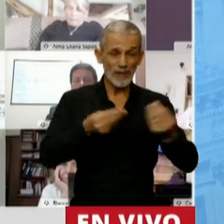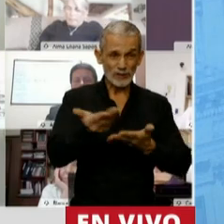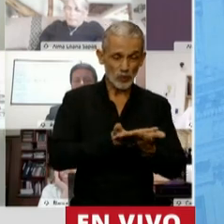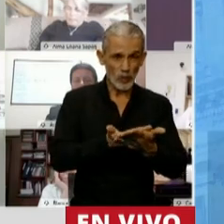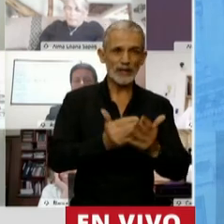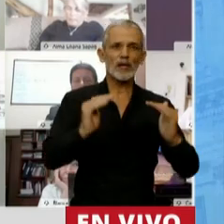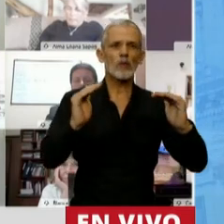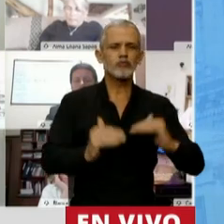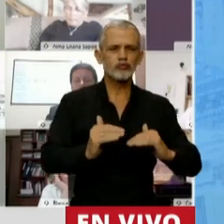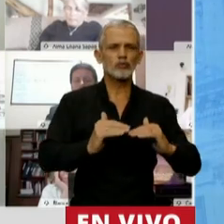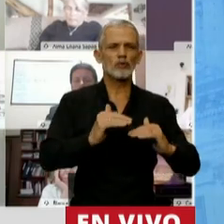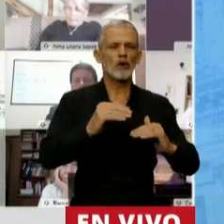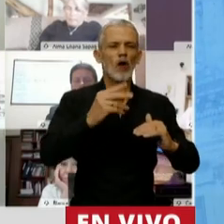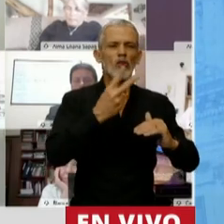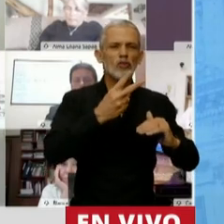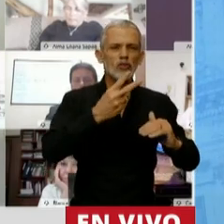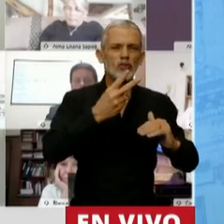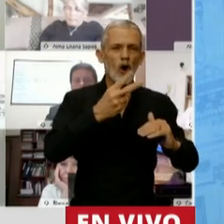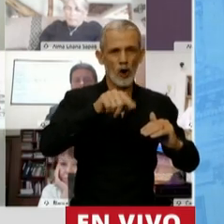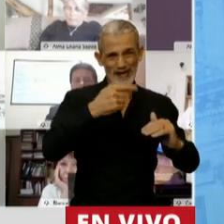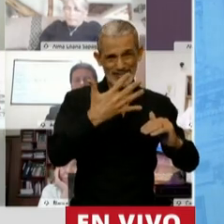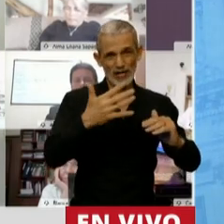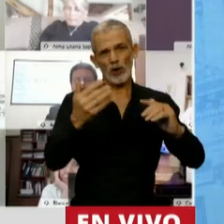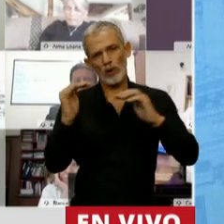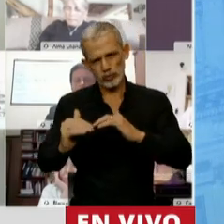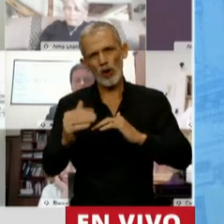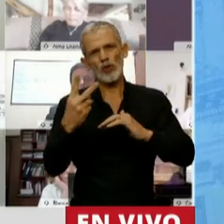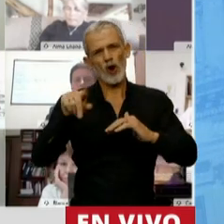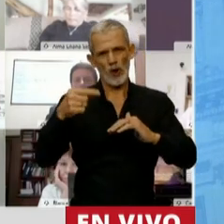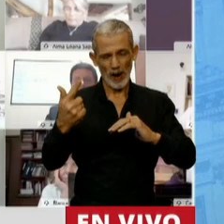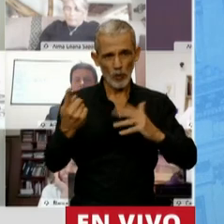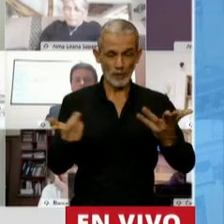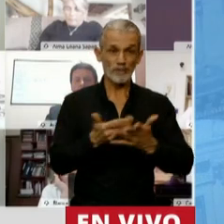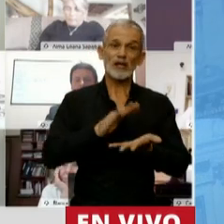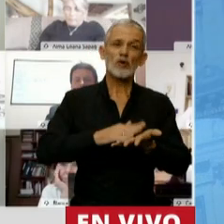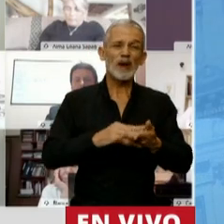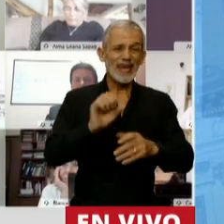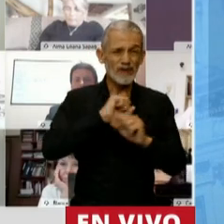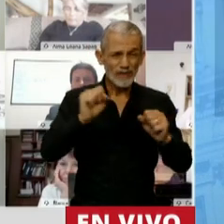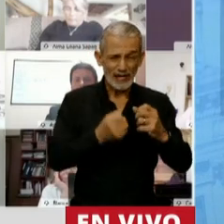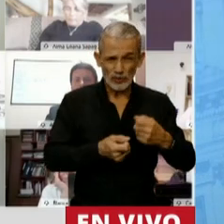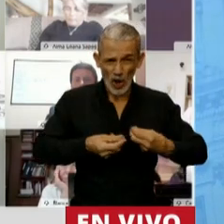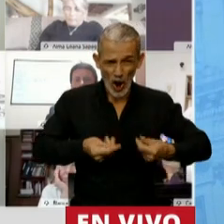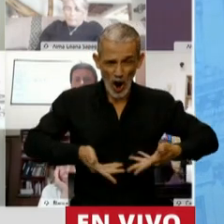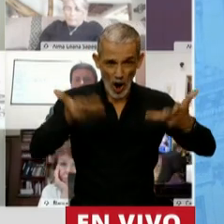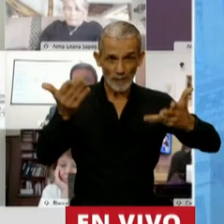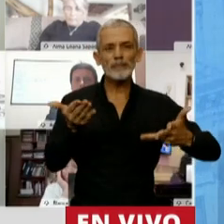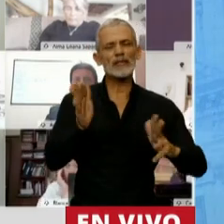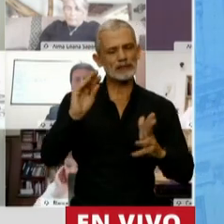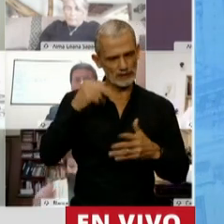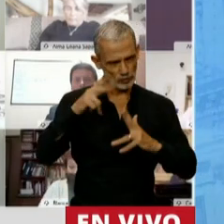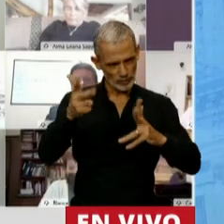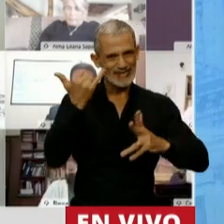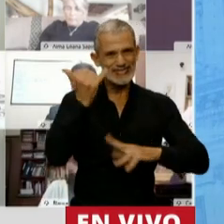caída del 0,5 y fue del 2,1. En cuanto a la inflación, ya lo dije, pero quiero insistir.